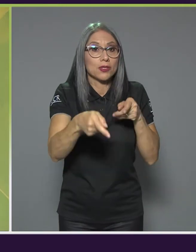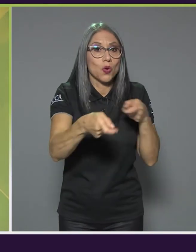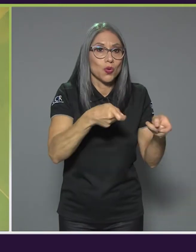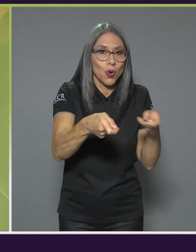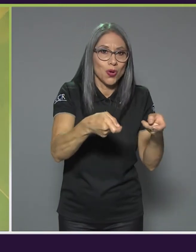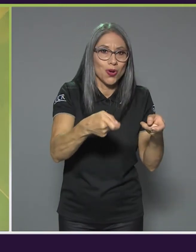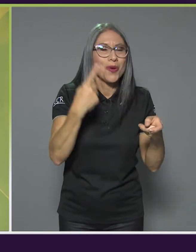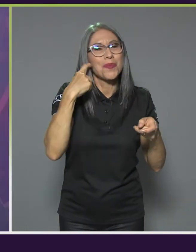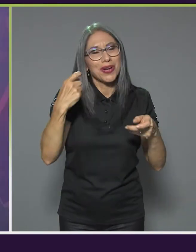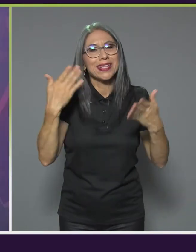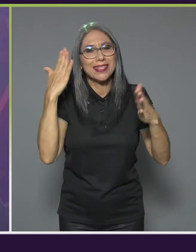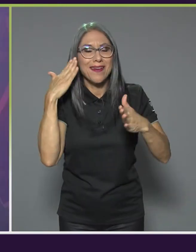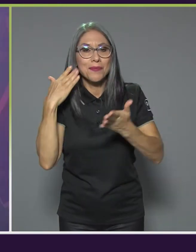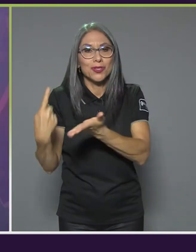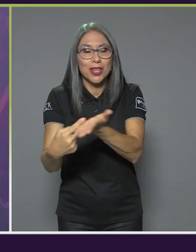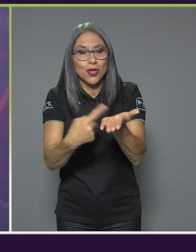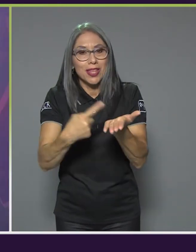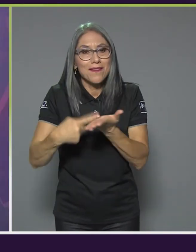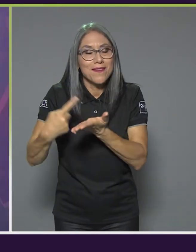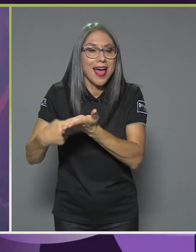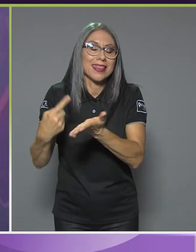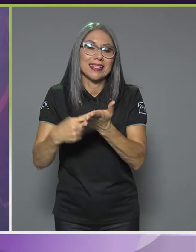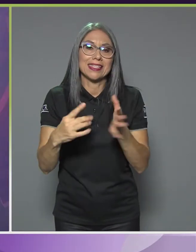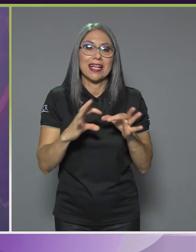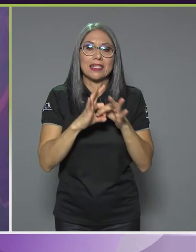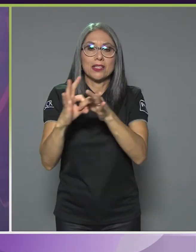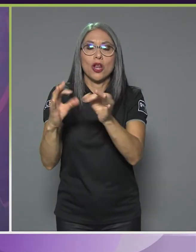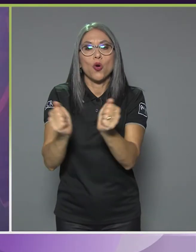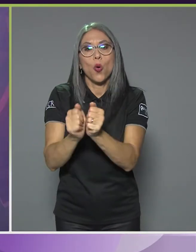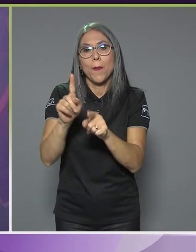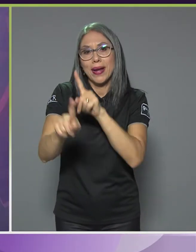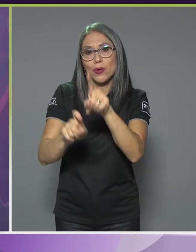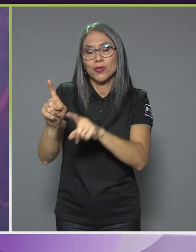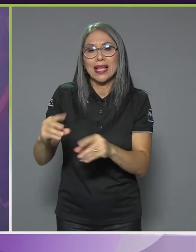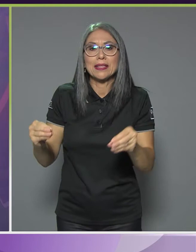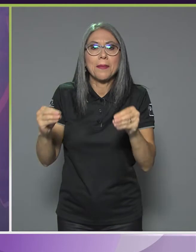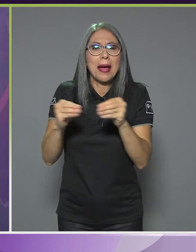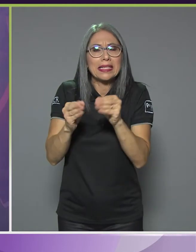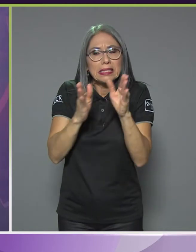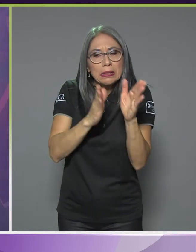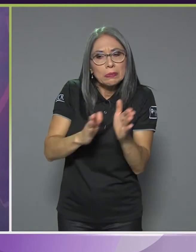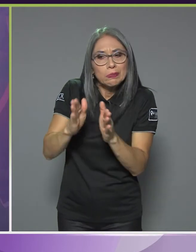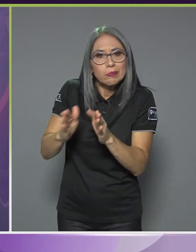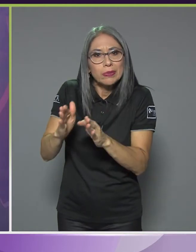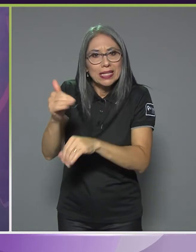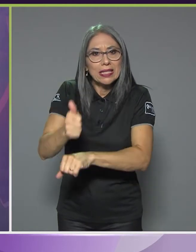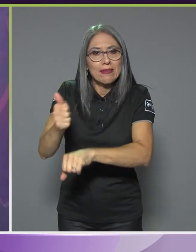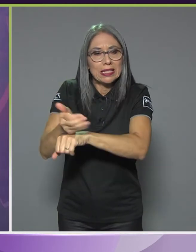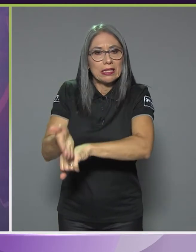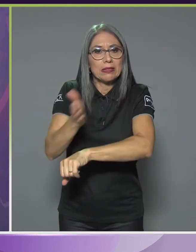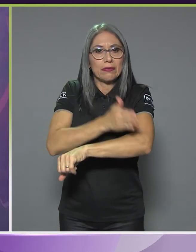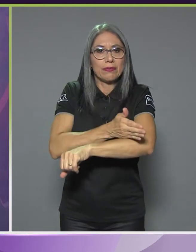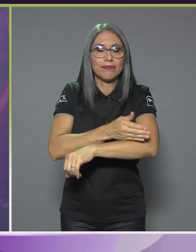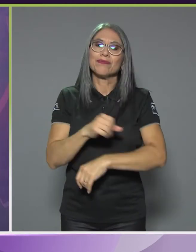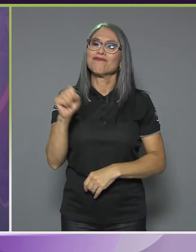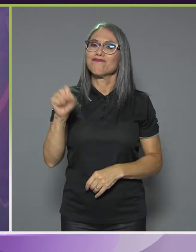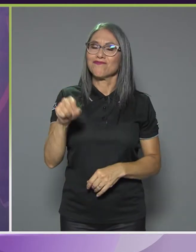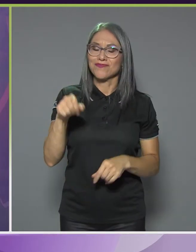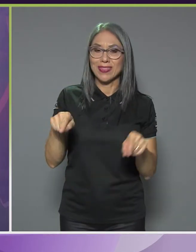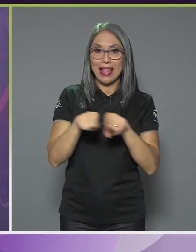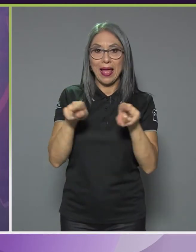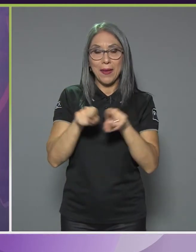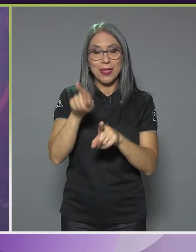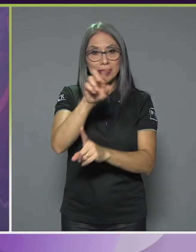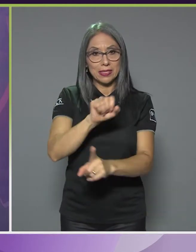preguntas ya preestablecidas. Sí, claro, también hay que pensar, como decía mi compañero Alejandro, la situación coyuntural que estamos